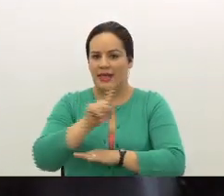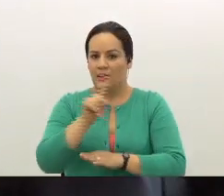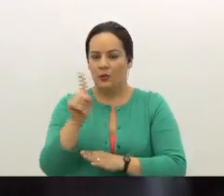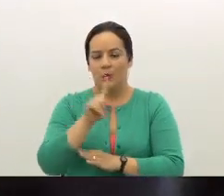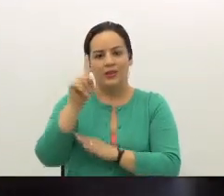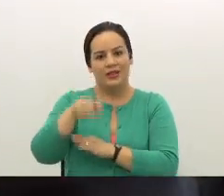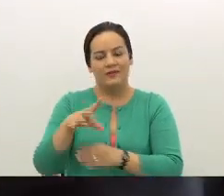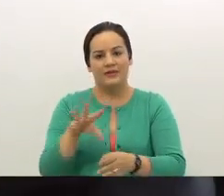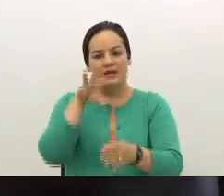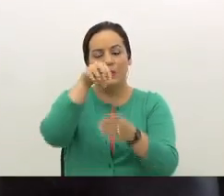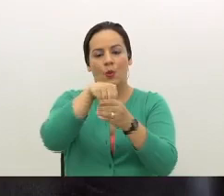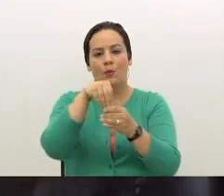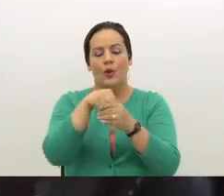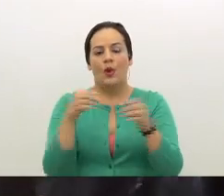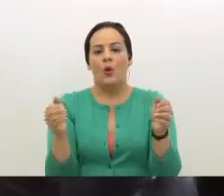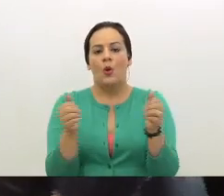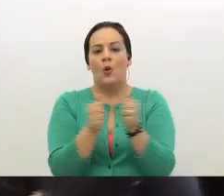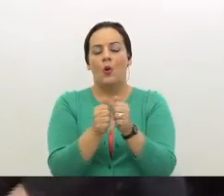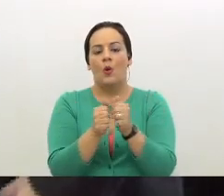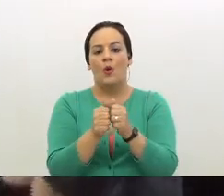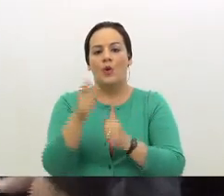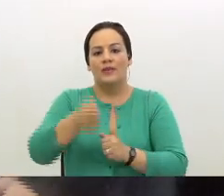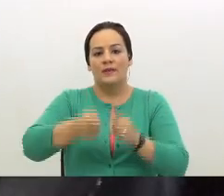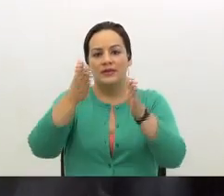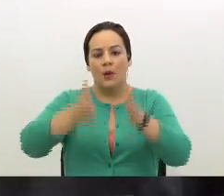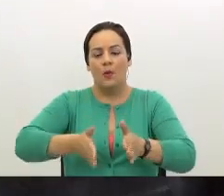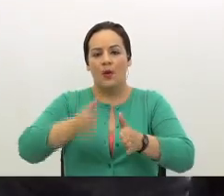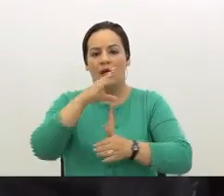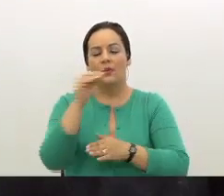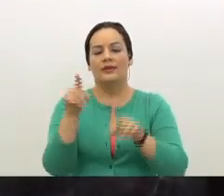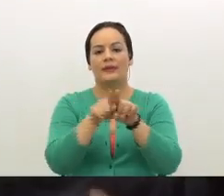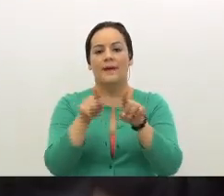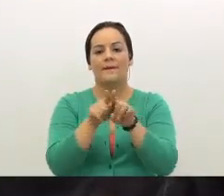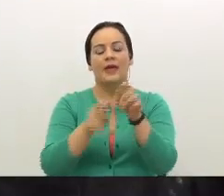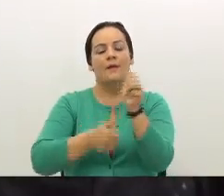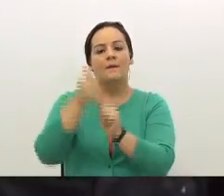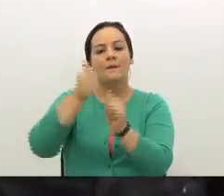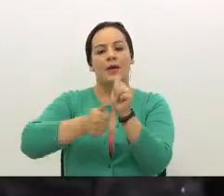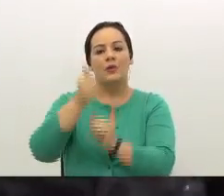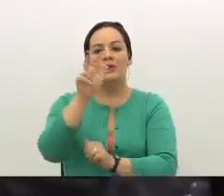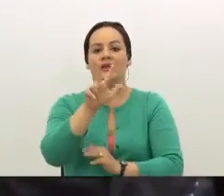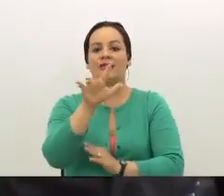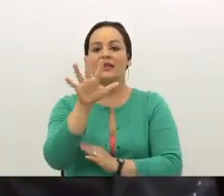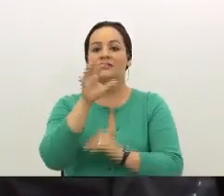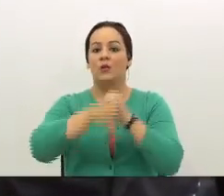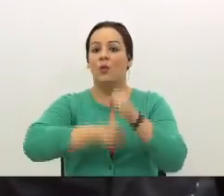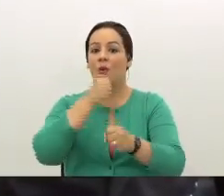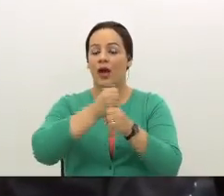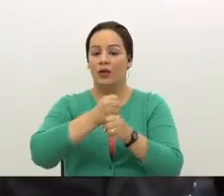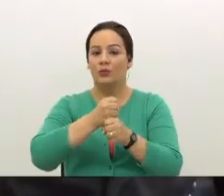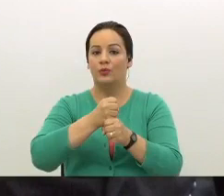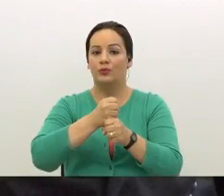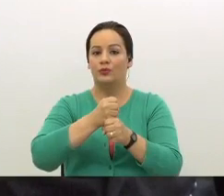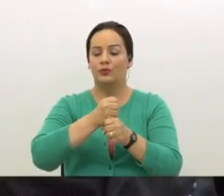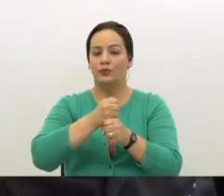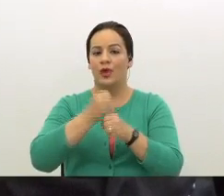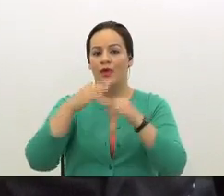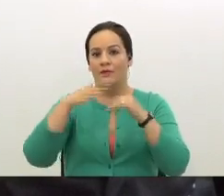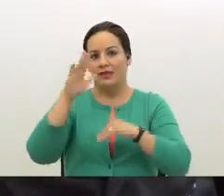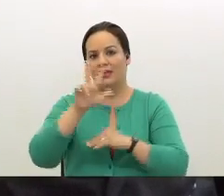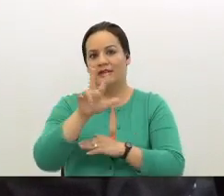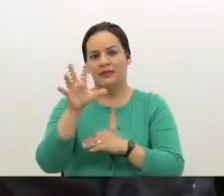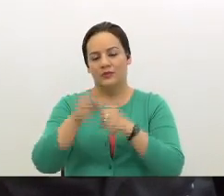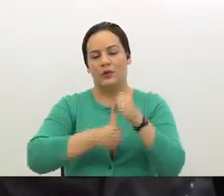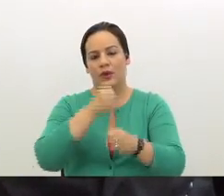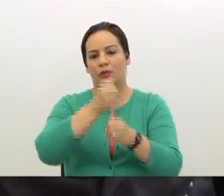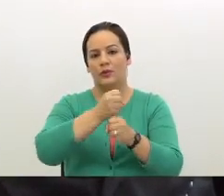incorporado con el colegio respectivo, abogado mayor de 35 años y ciudadano en